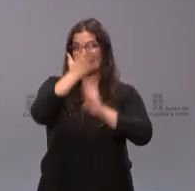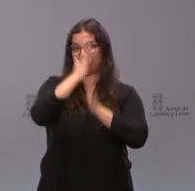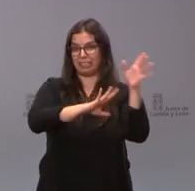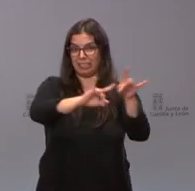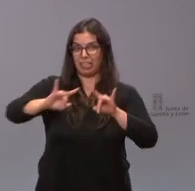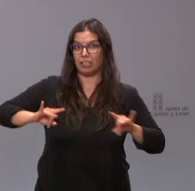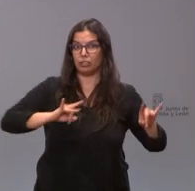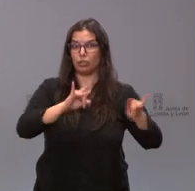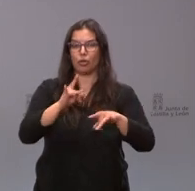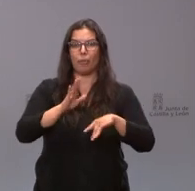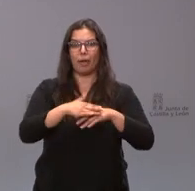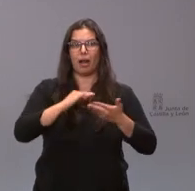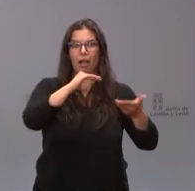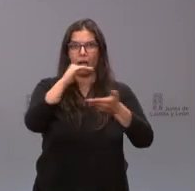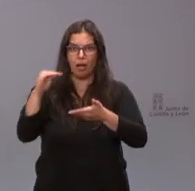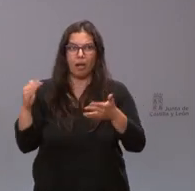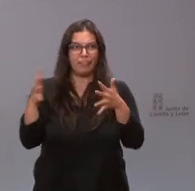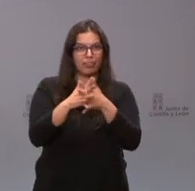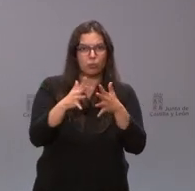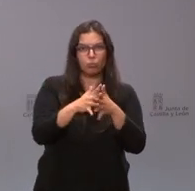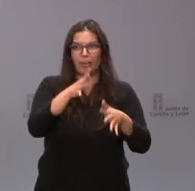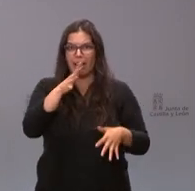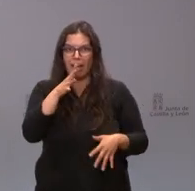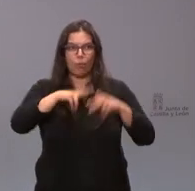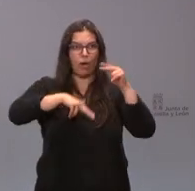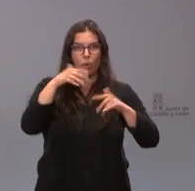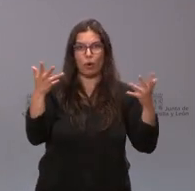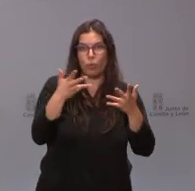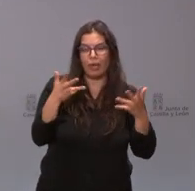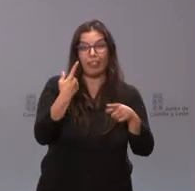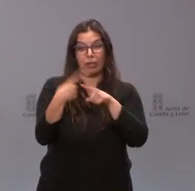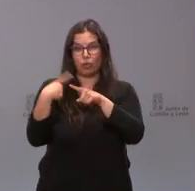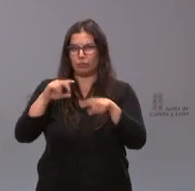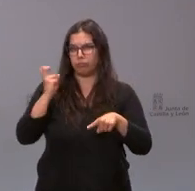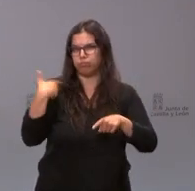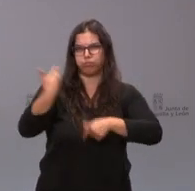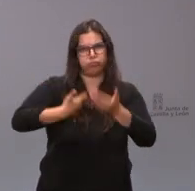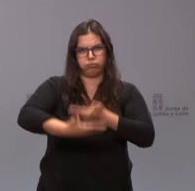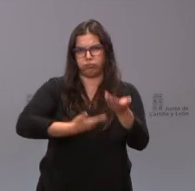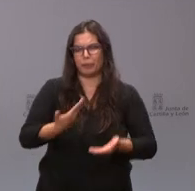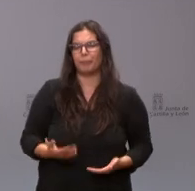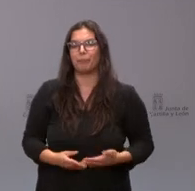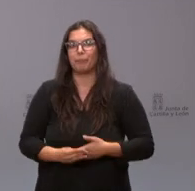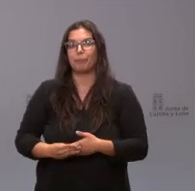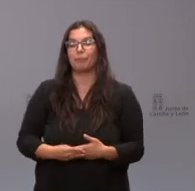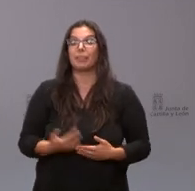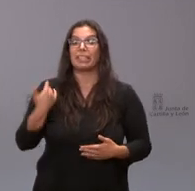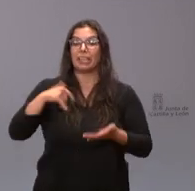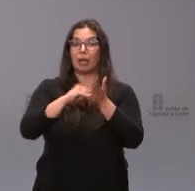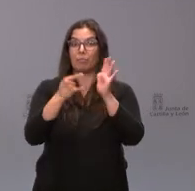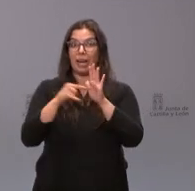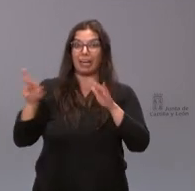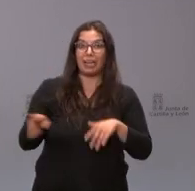del abastecimiento para garantizar las infraestructuras de abastecimiento y las horas de urgencia y emergencia que haya que emprender se aprobó ese plan de